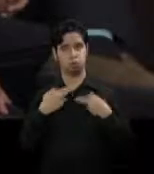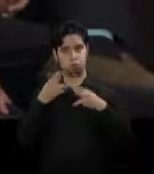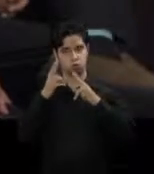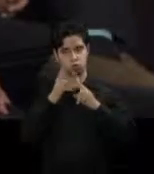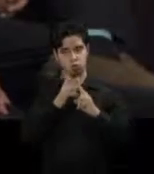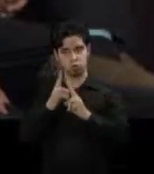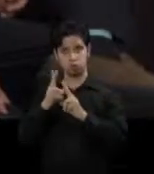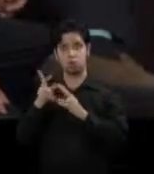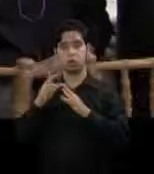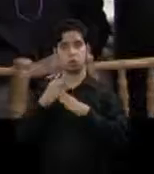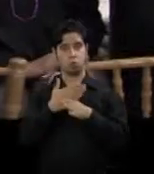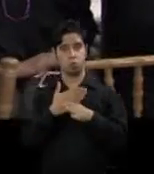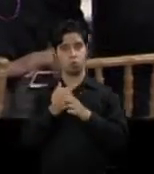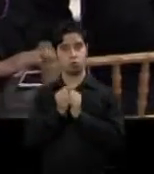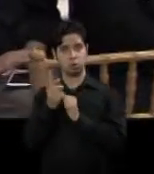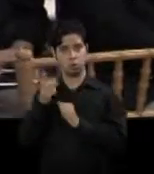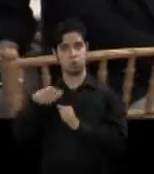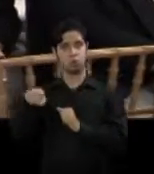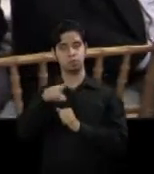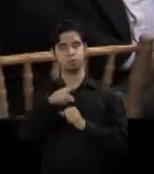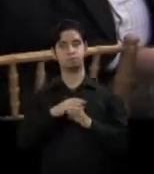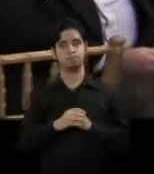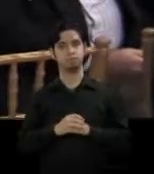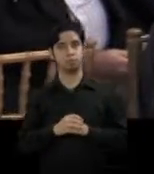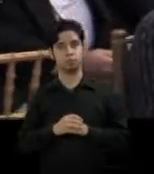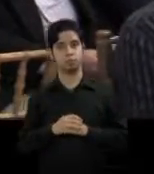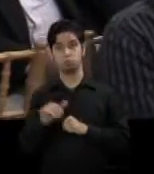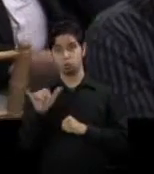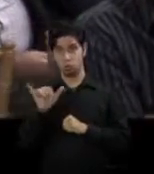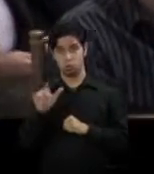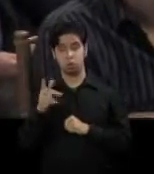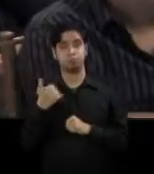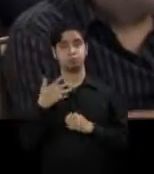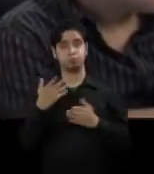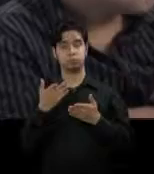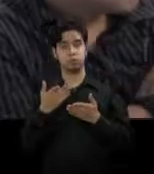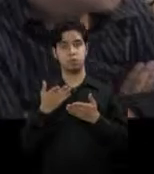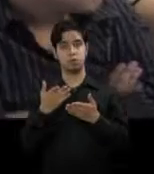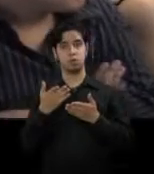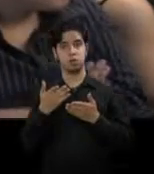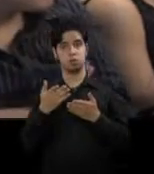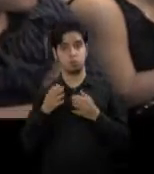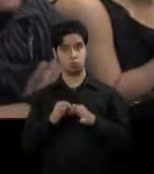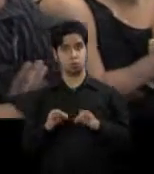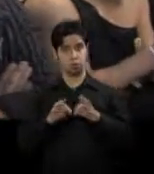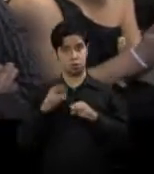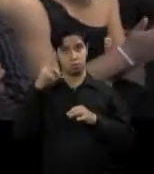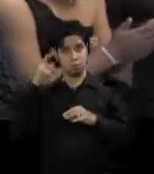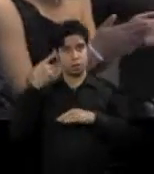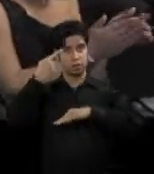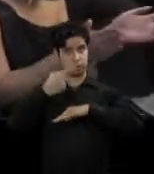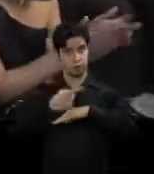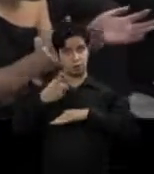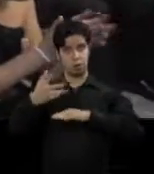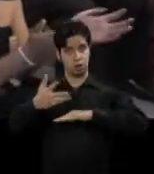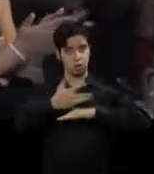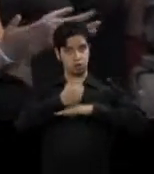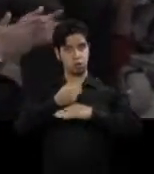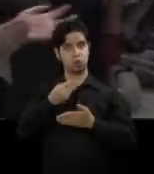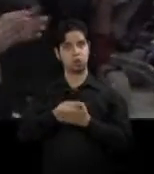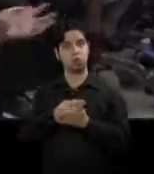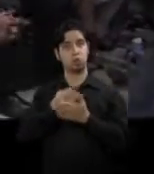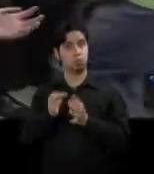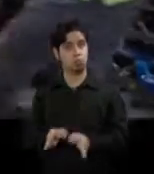con ellos. También sirve de espacio para ellos promover sus actividades de recaudación de fondos, que son fundamentales para